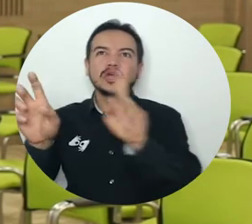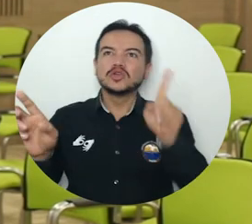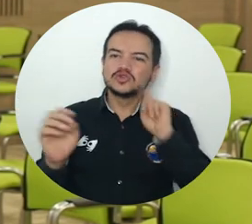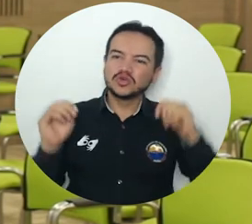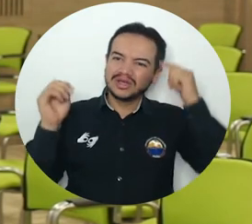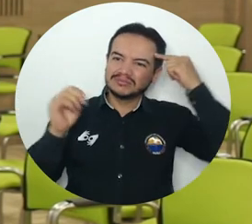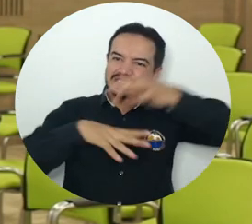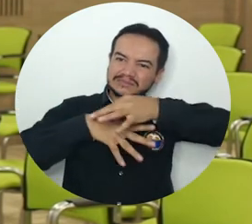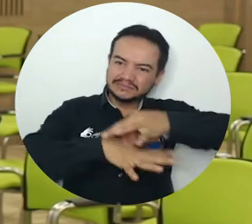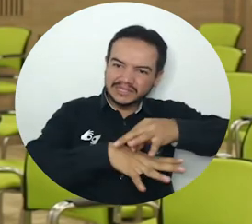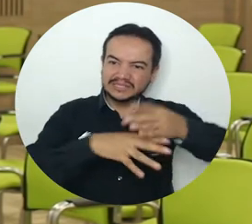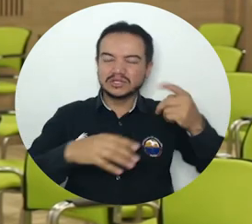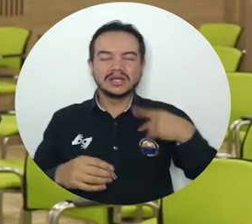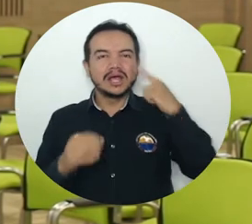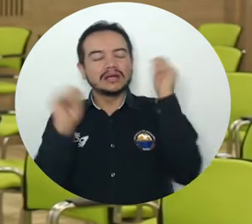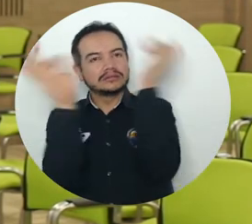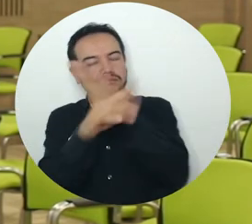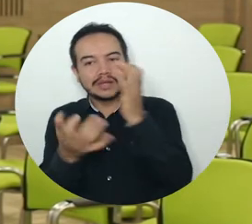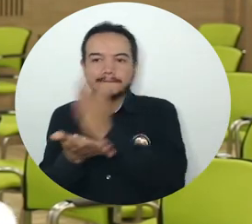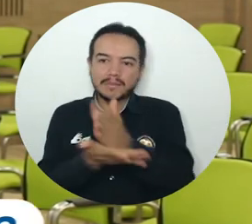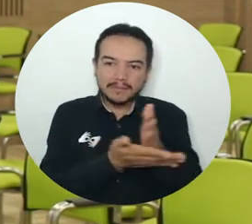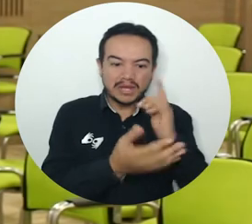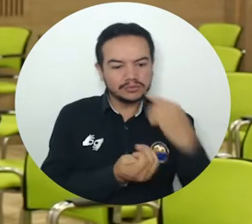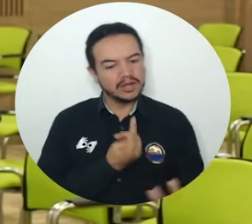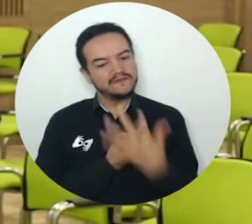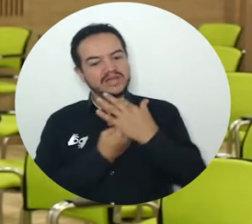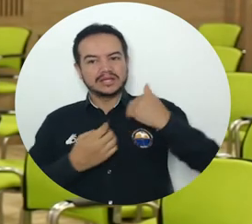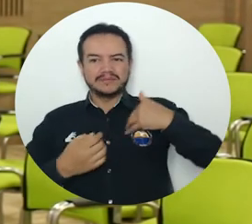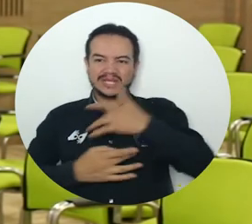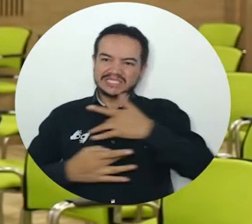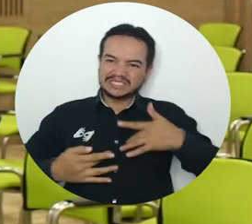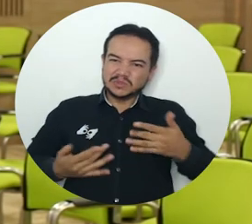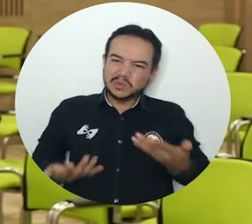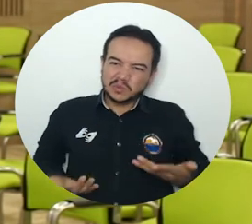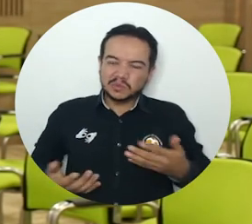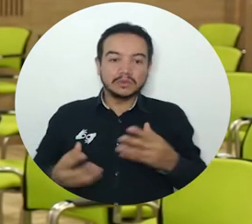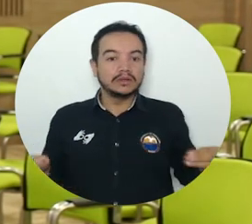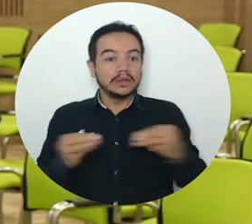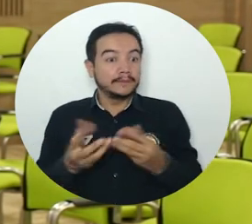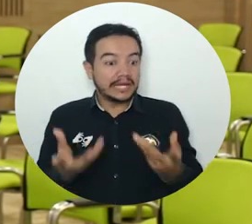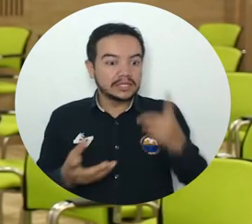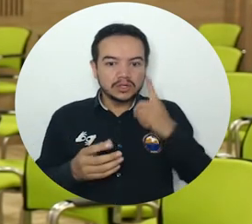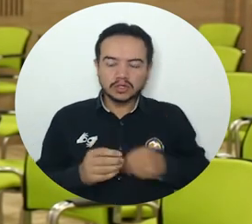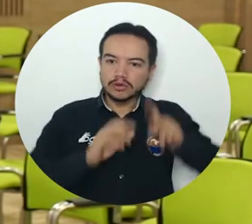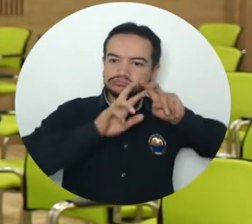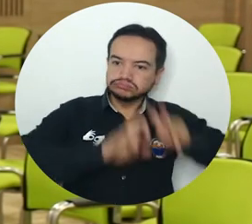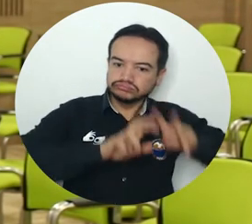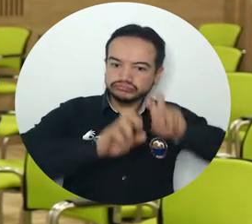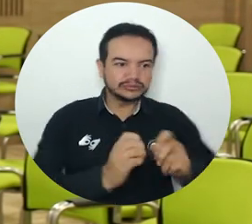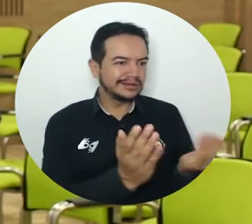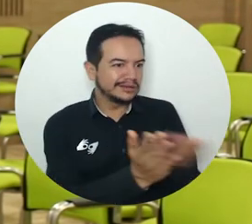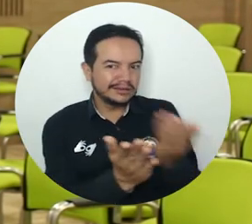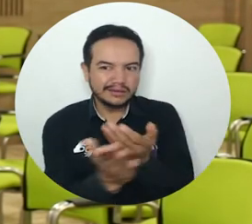neurodesarrollo, a los estornos del sueño y a cómo estos pueden influir en nuestra salud mental y cómo mediante estos estudios